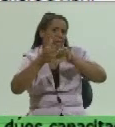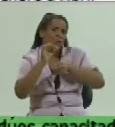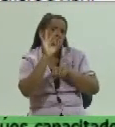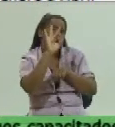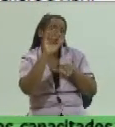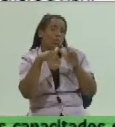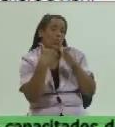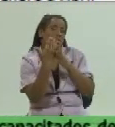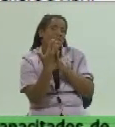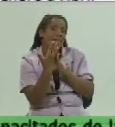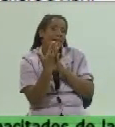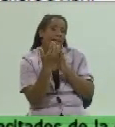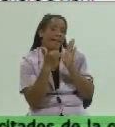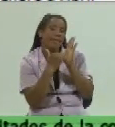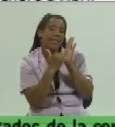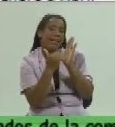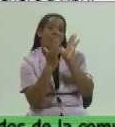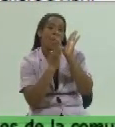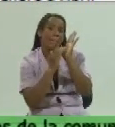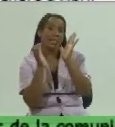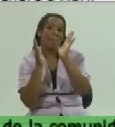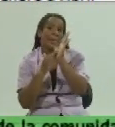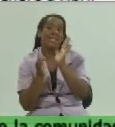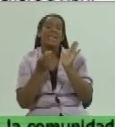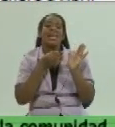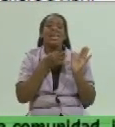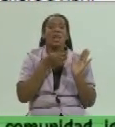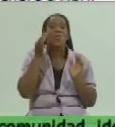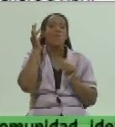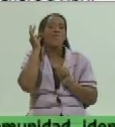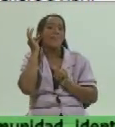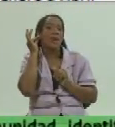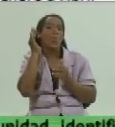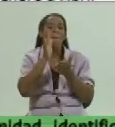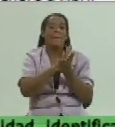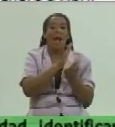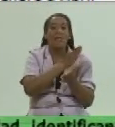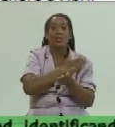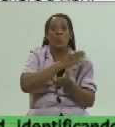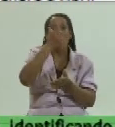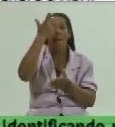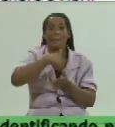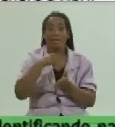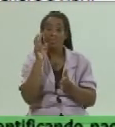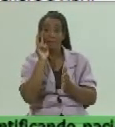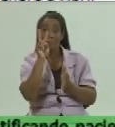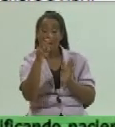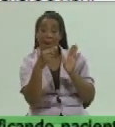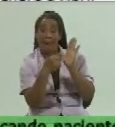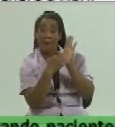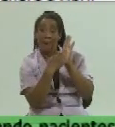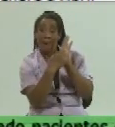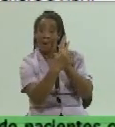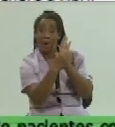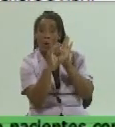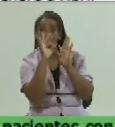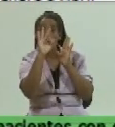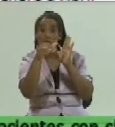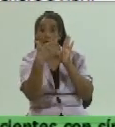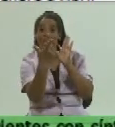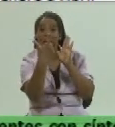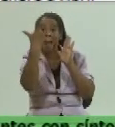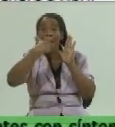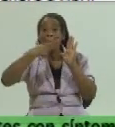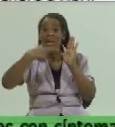cada uno de los meses de enero, febrero, marzo y abril. Como ustedes ven los primeros ocho días de abril fueron